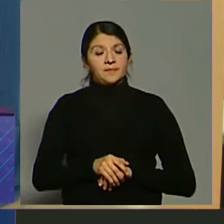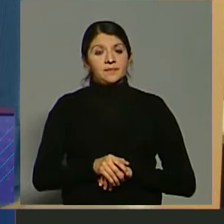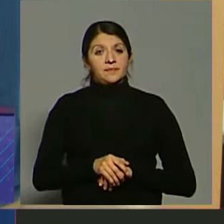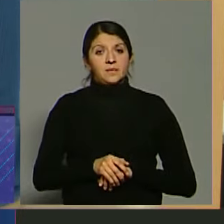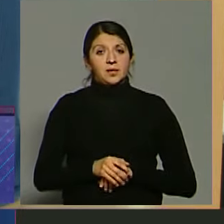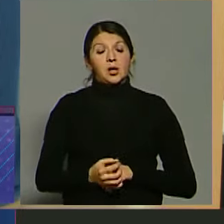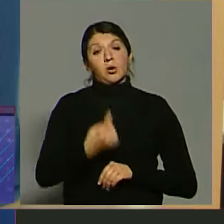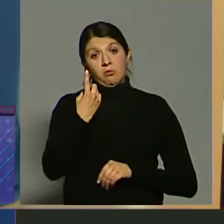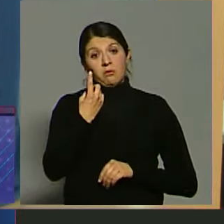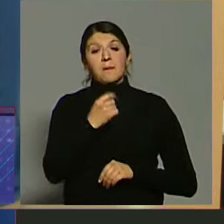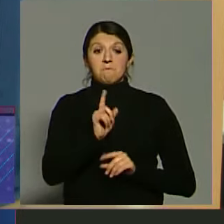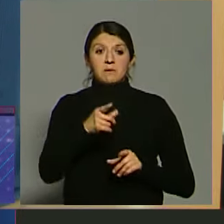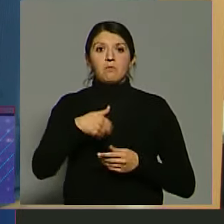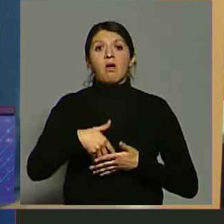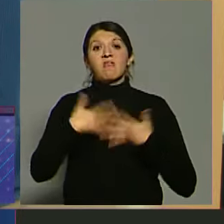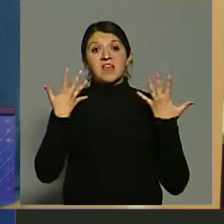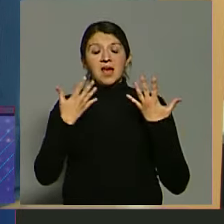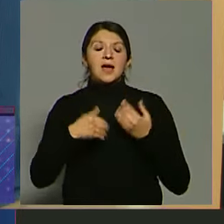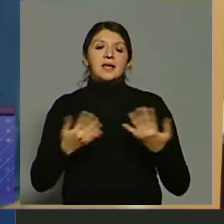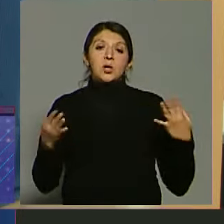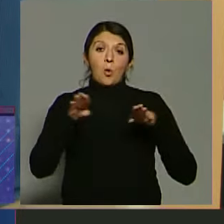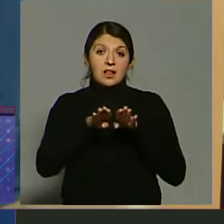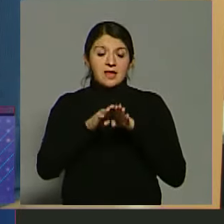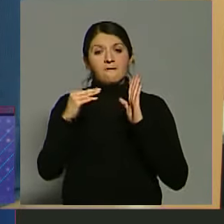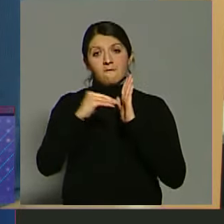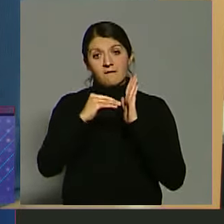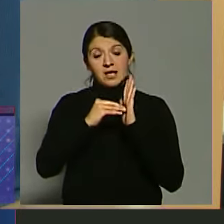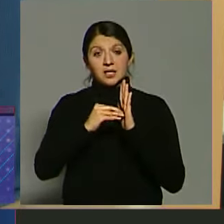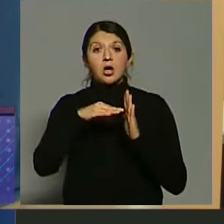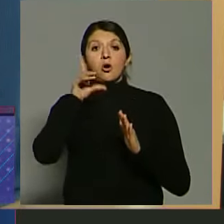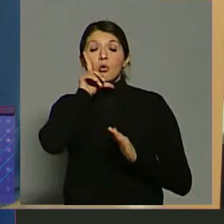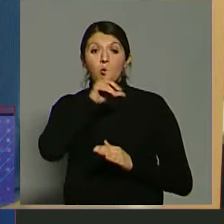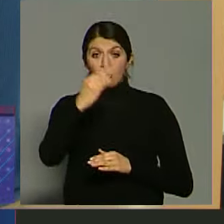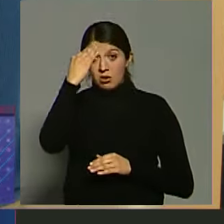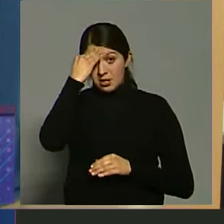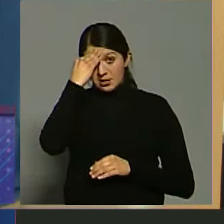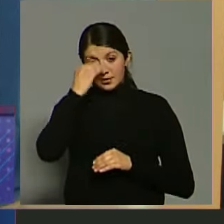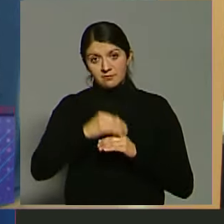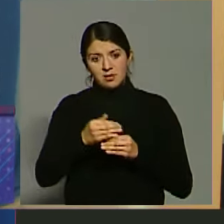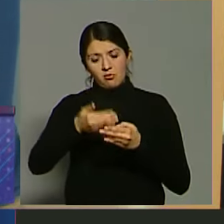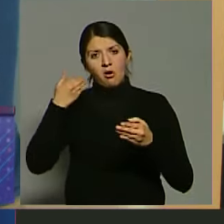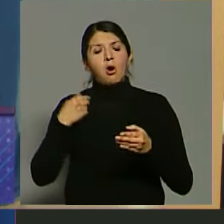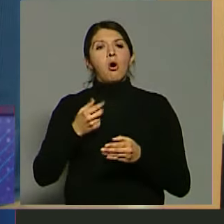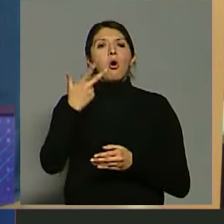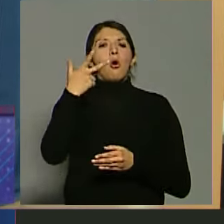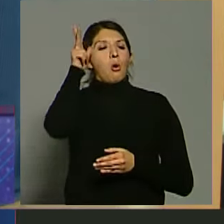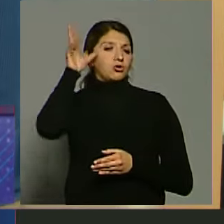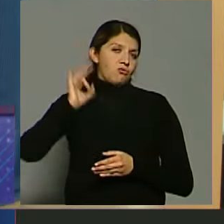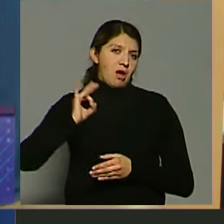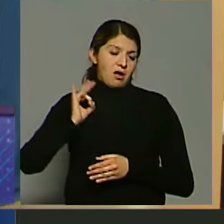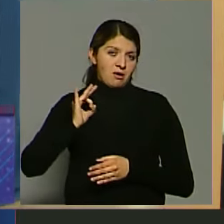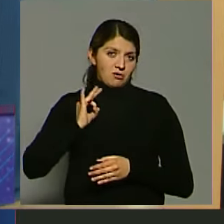del Día de la Igualdad, que se celebra el 15 de julio en conmemoración a los ocho años de la sancionada Ley